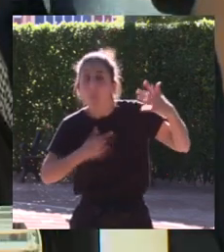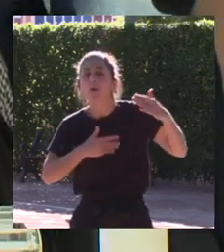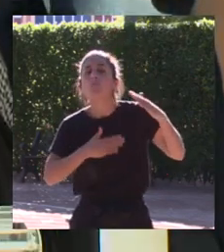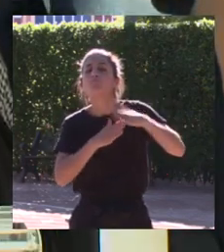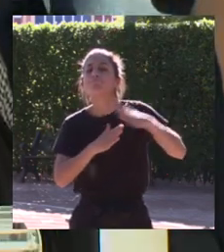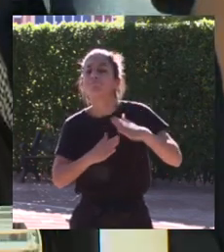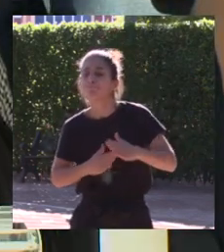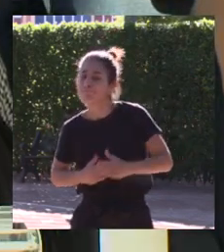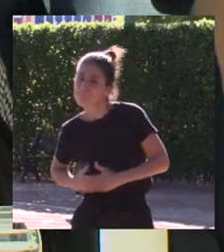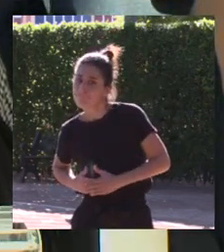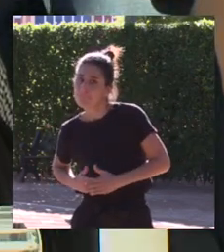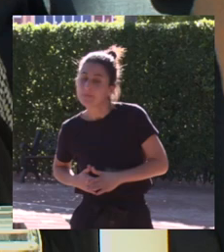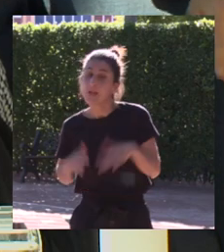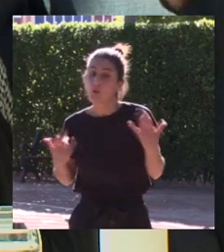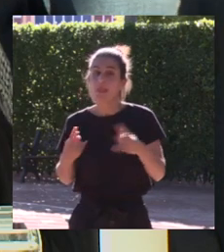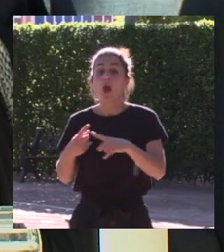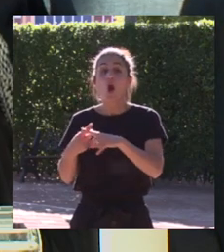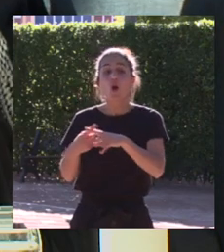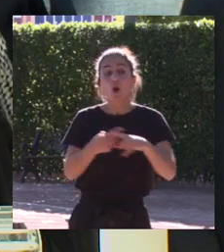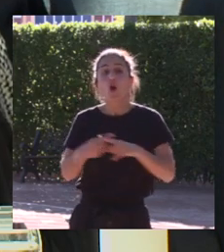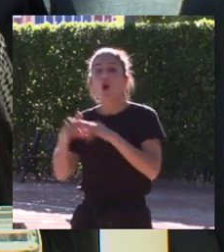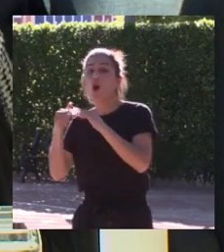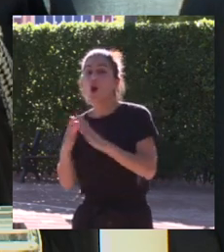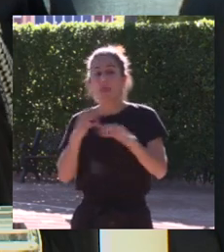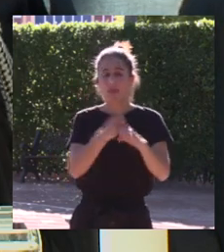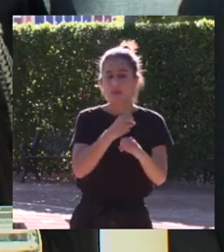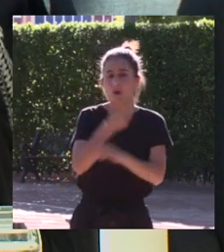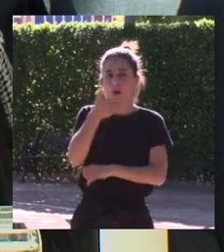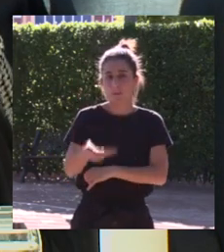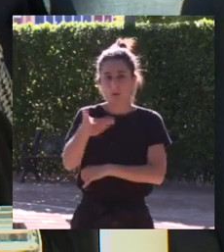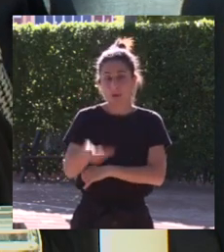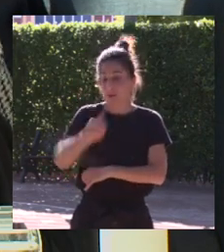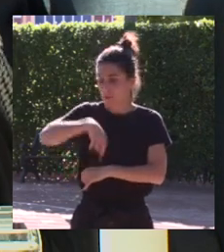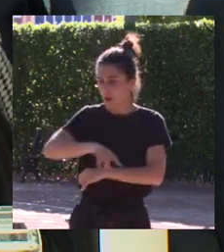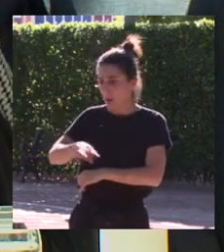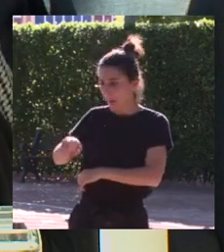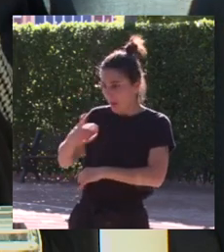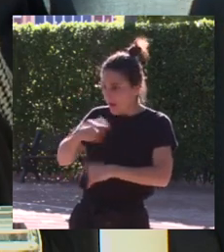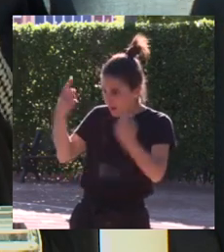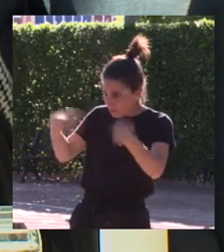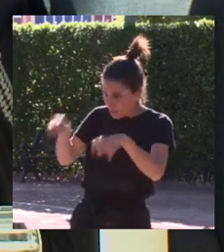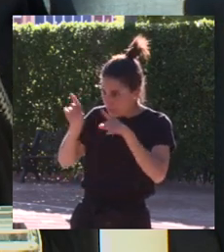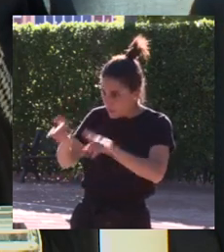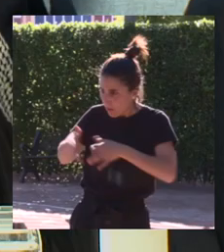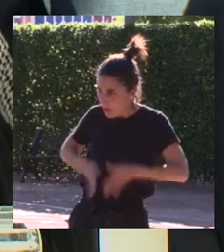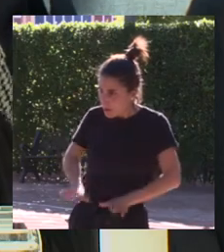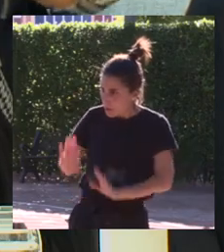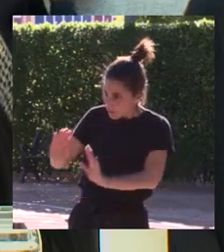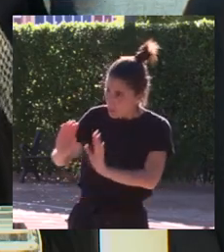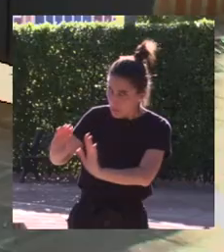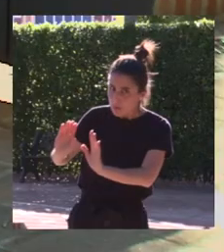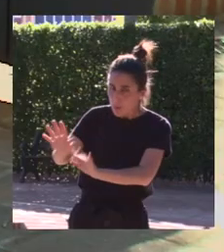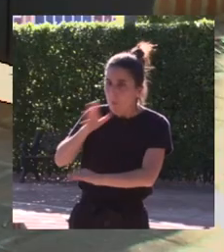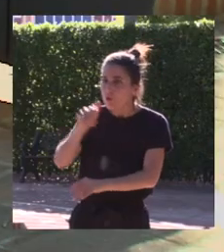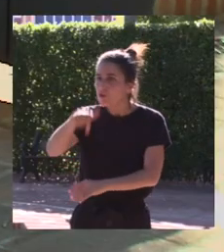muy importante y nosotros le tenemos que pedir a nuestras parejas oye hoy te toca quedarte a ti con los niños porque yo tengo la